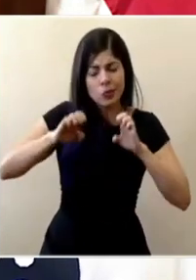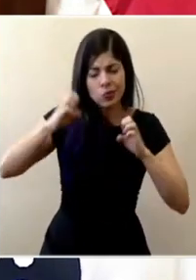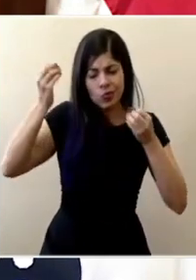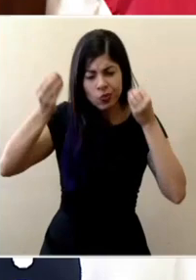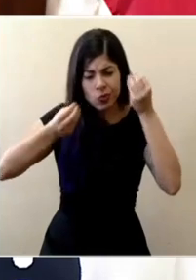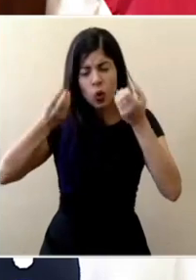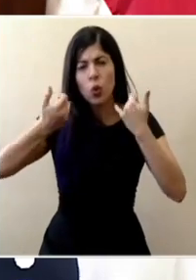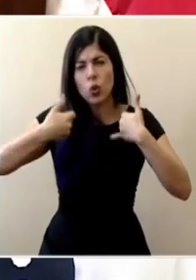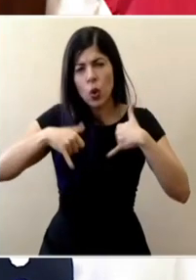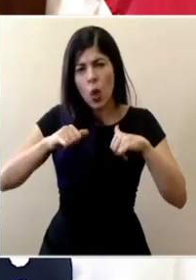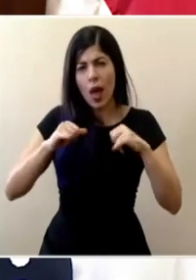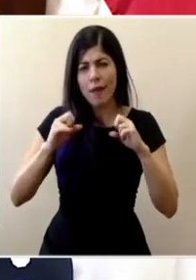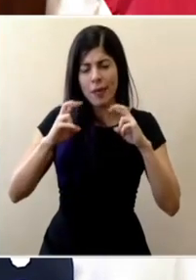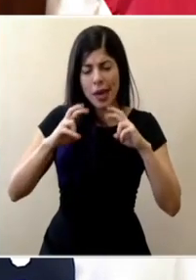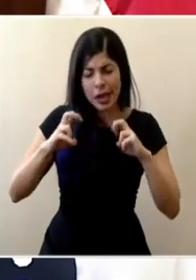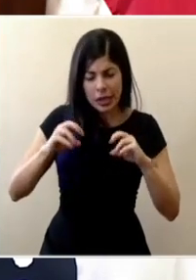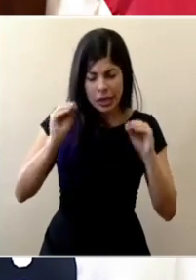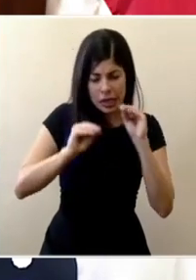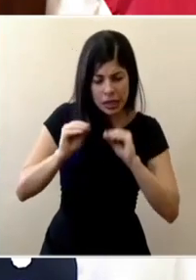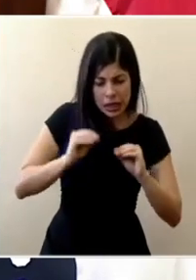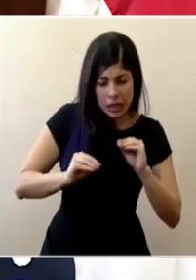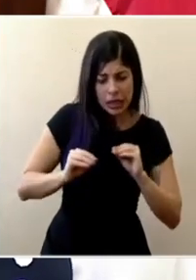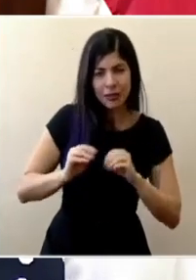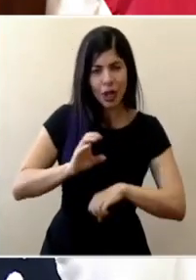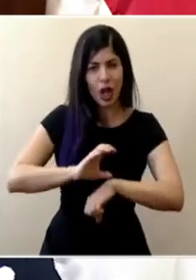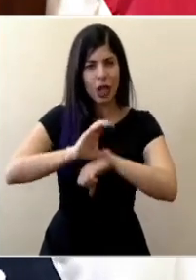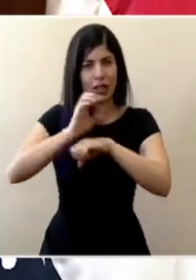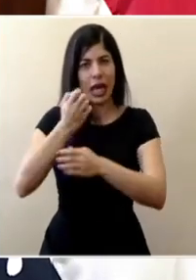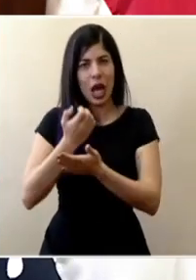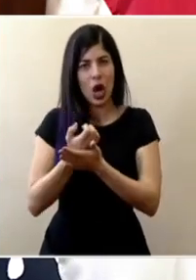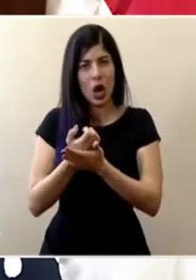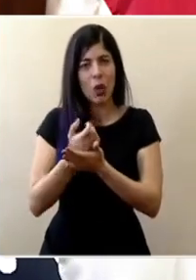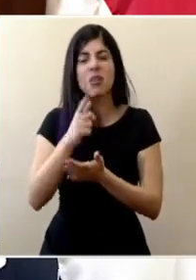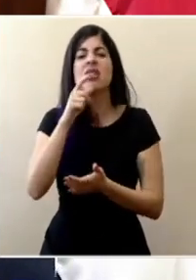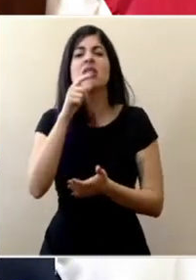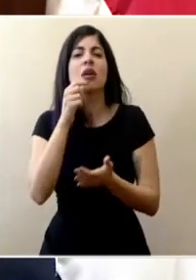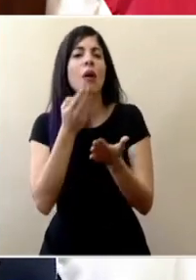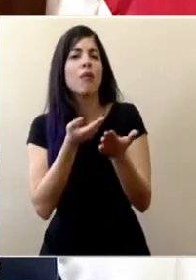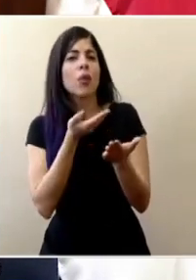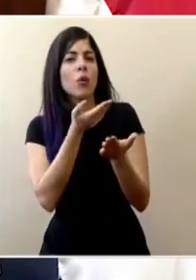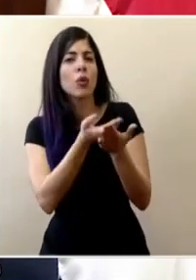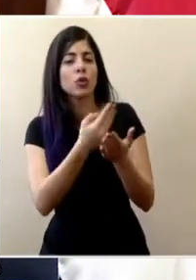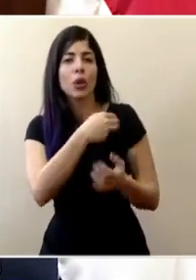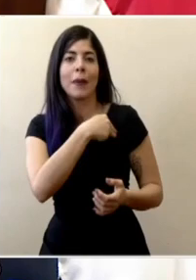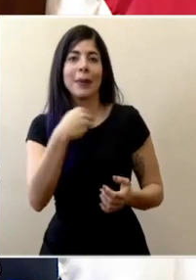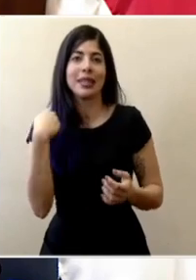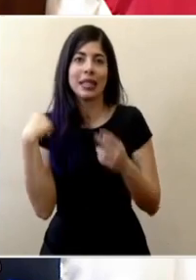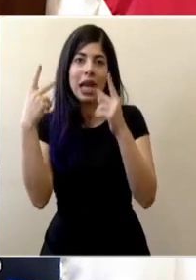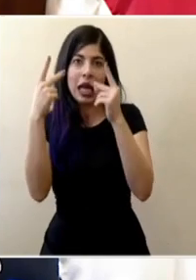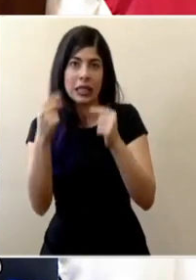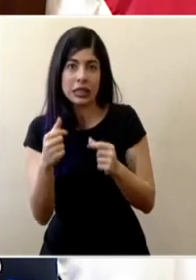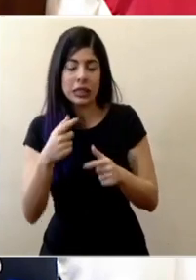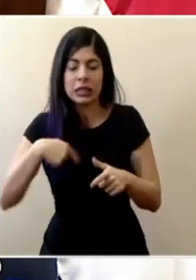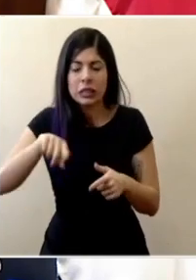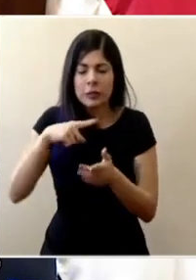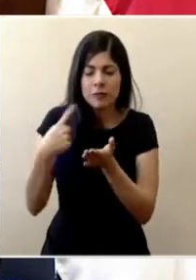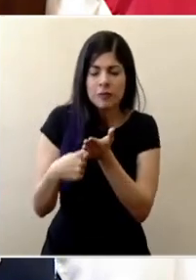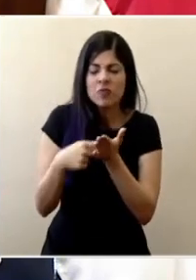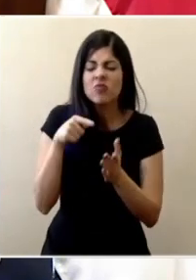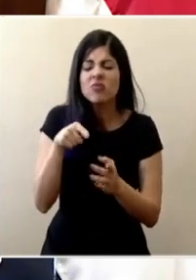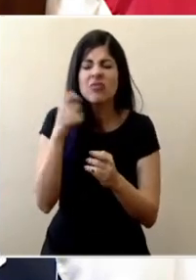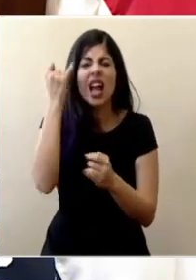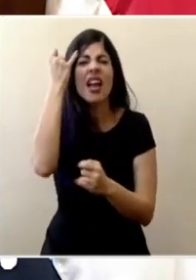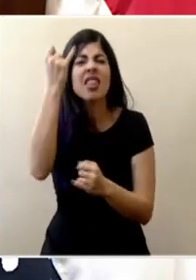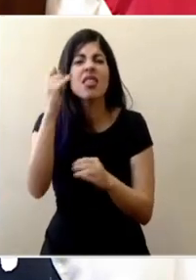que estamos terminando de alinear en el Consejo Económico que nos ha propuesto también el Ministerio de Hacienda tiene que ver justamente